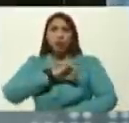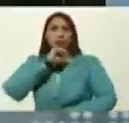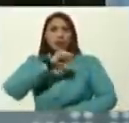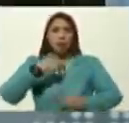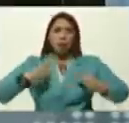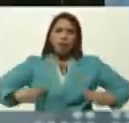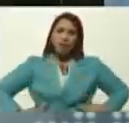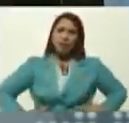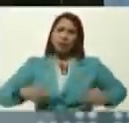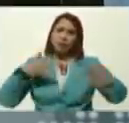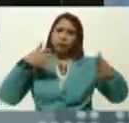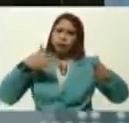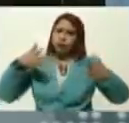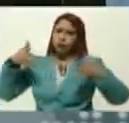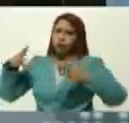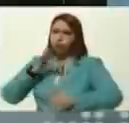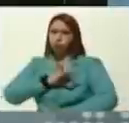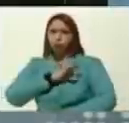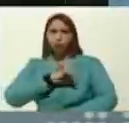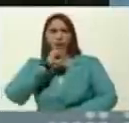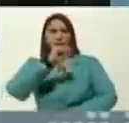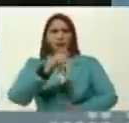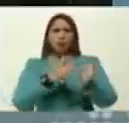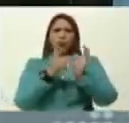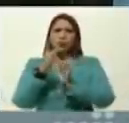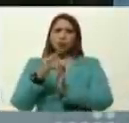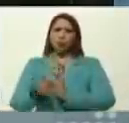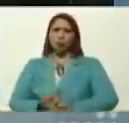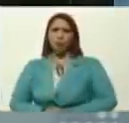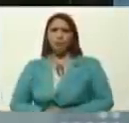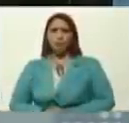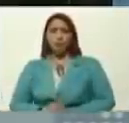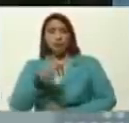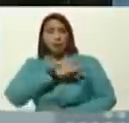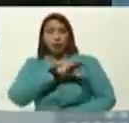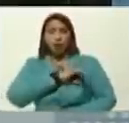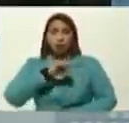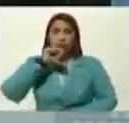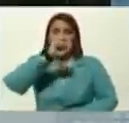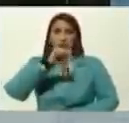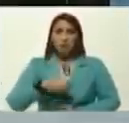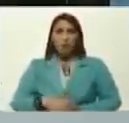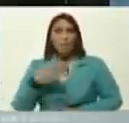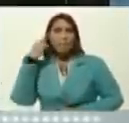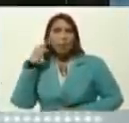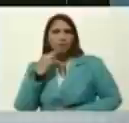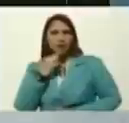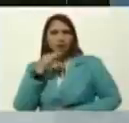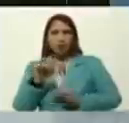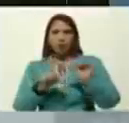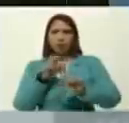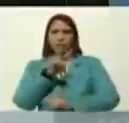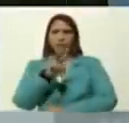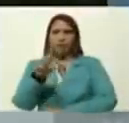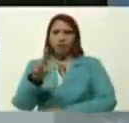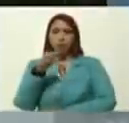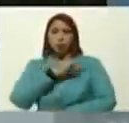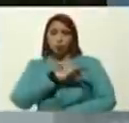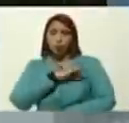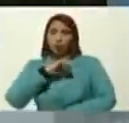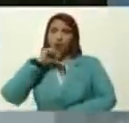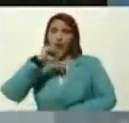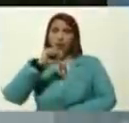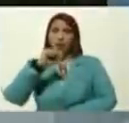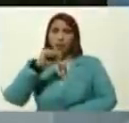humanista, el socialismo de Cristo, el socialismo bolivariano, del siglo XXI, el socialismo,